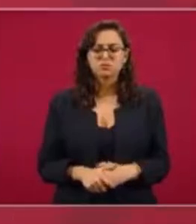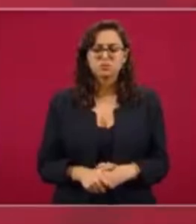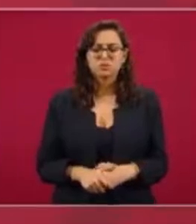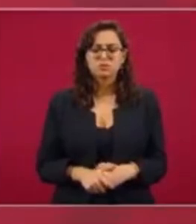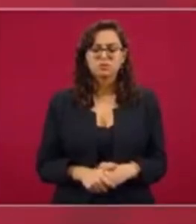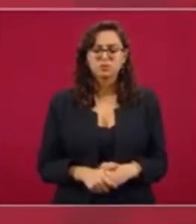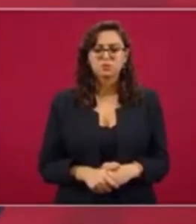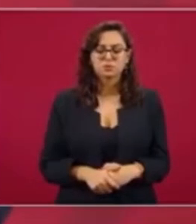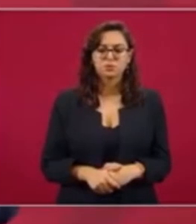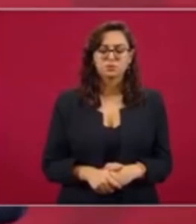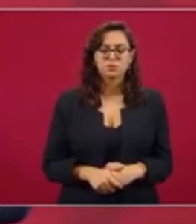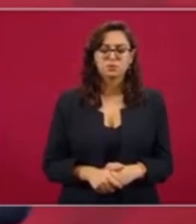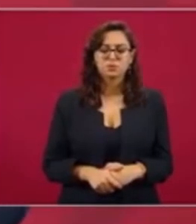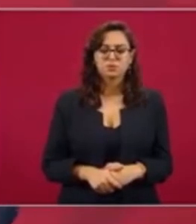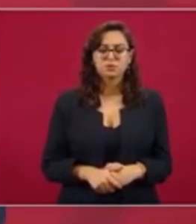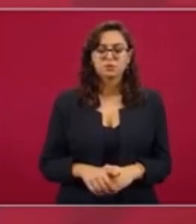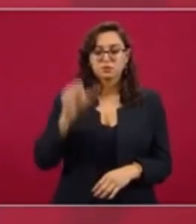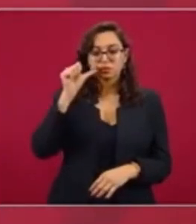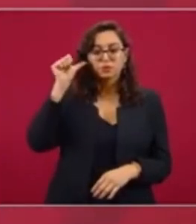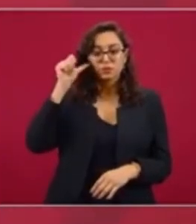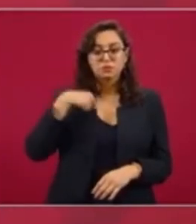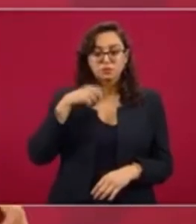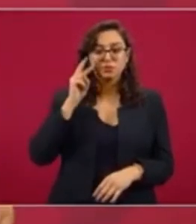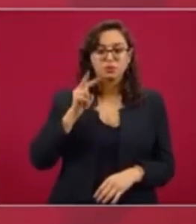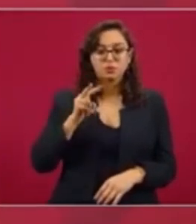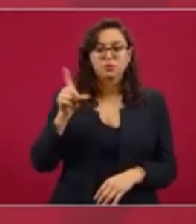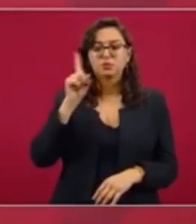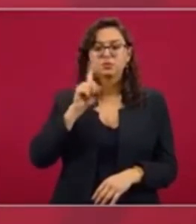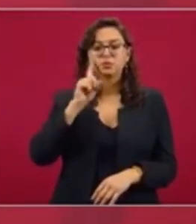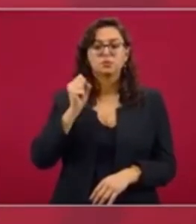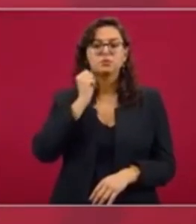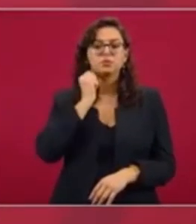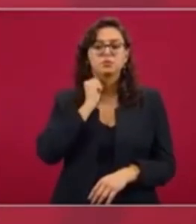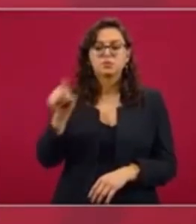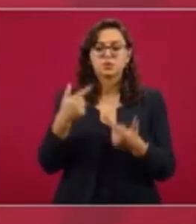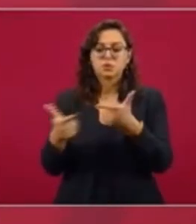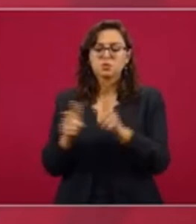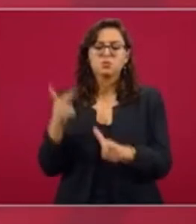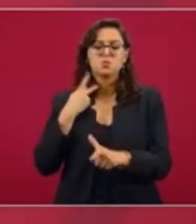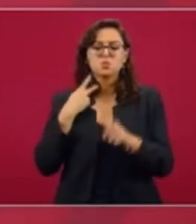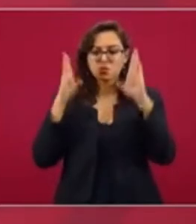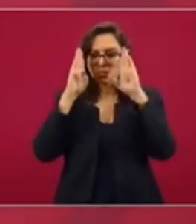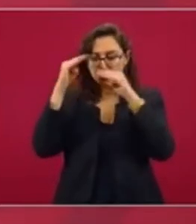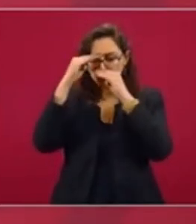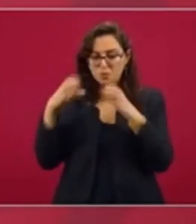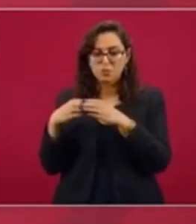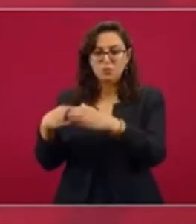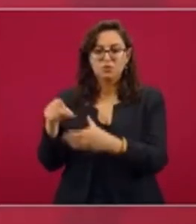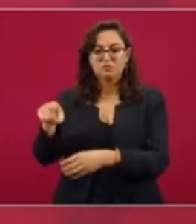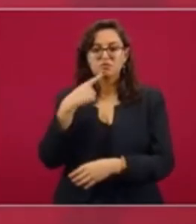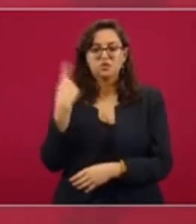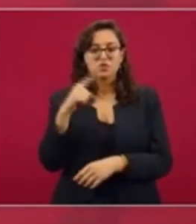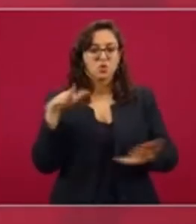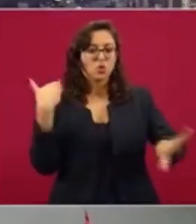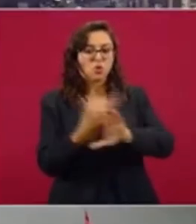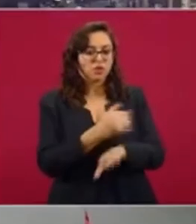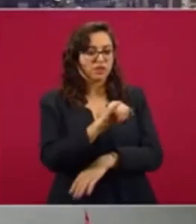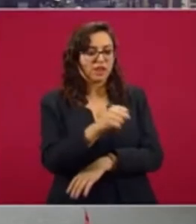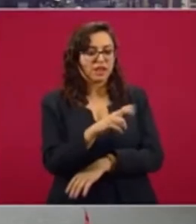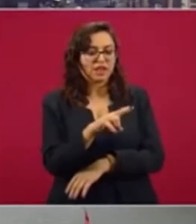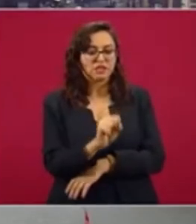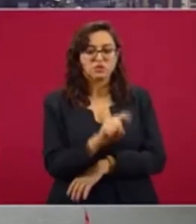Ayer veía yo, por ejemplo, que una senadora de Bloque Conservador está denunciando a Jesús y ya está